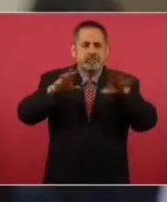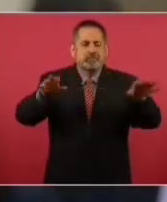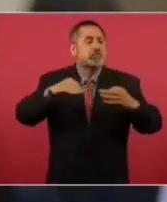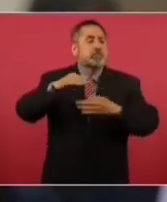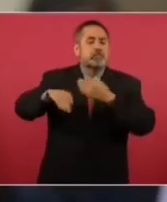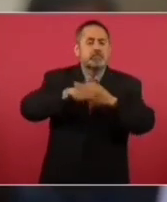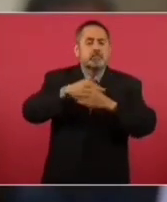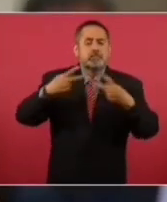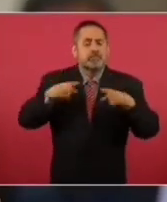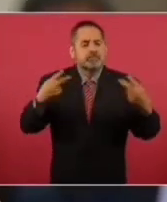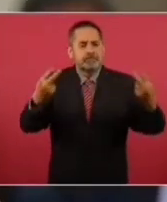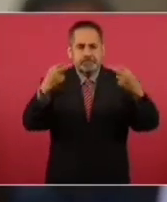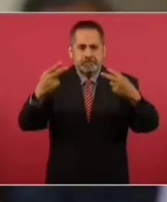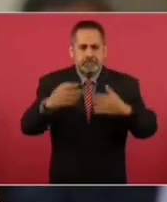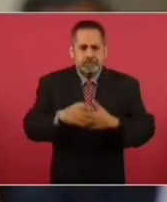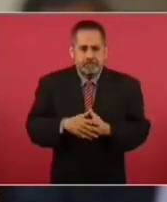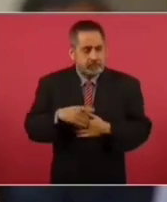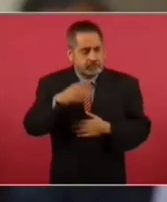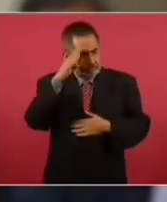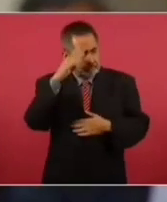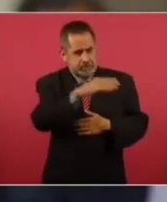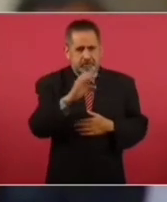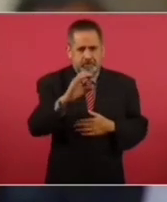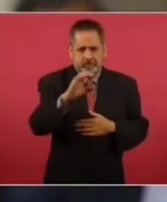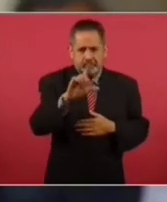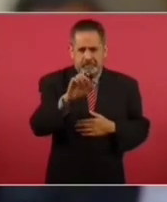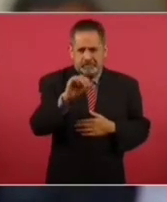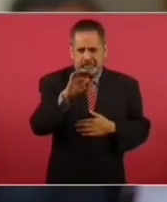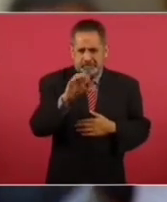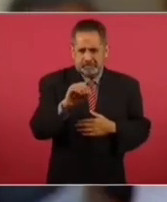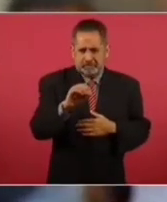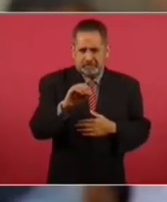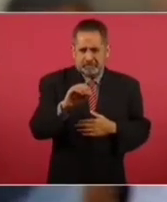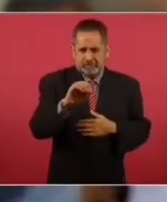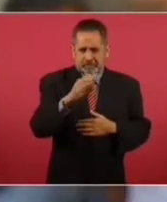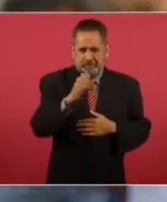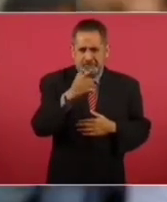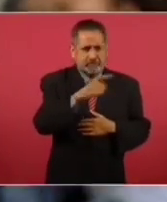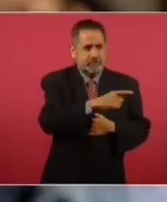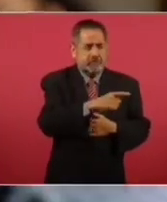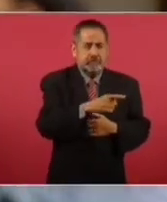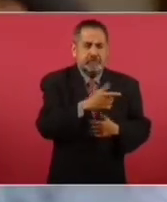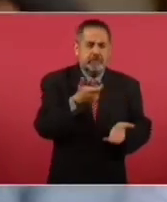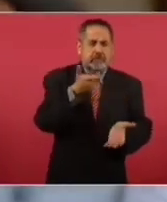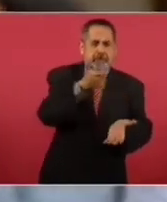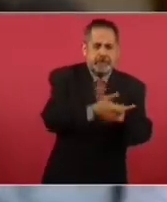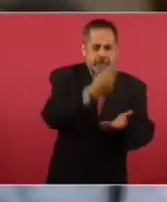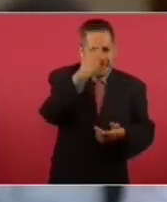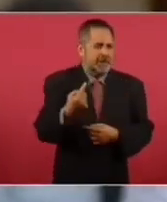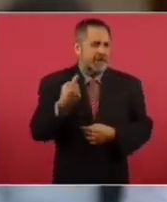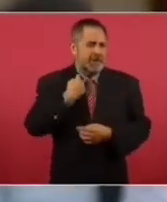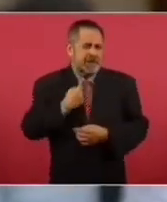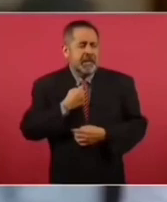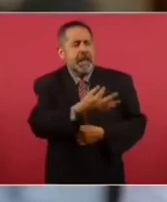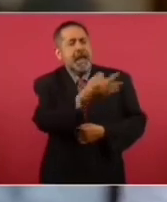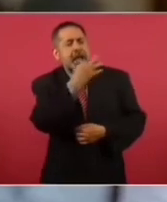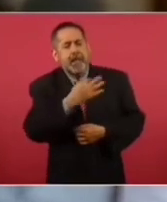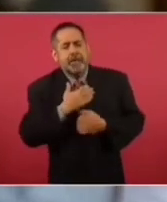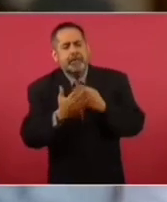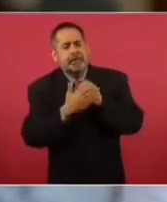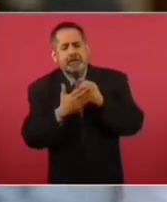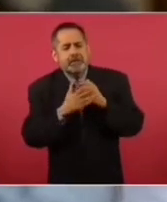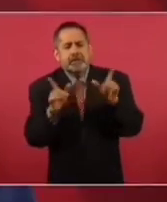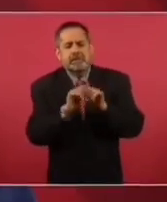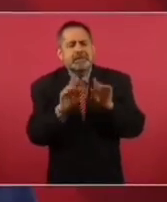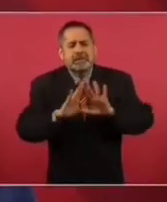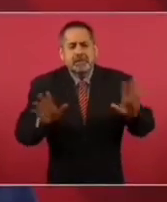presidente. Si el señor Nemesio Ceguera le puso precio a mi cabeza, que me lo haga saber por cualquier